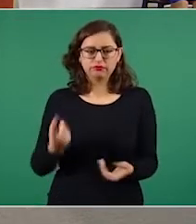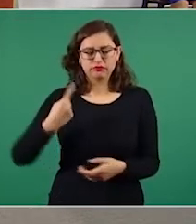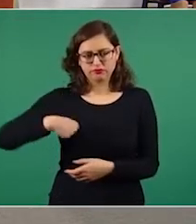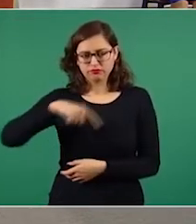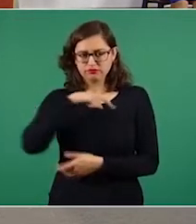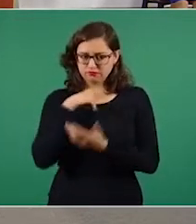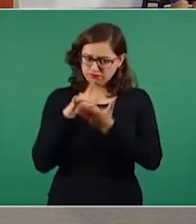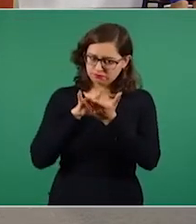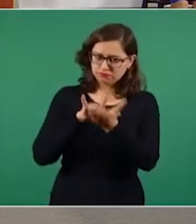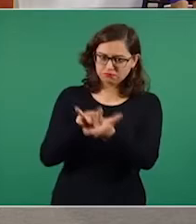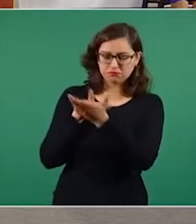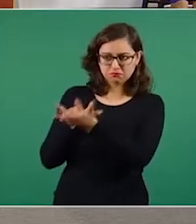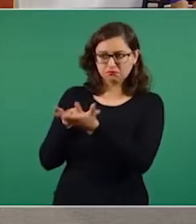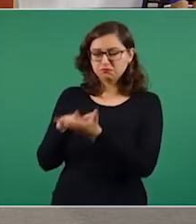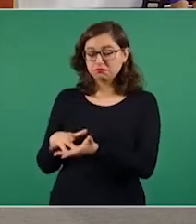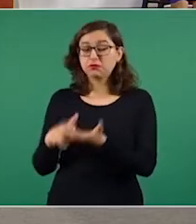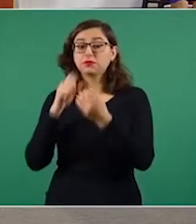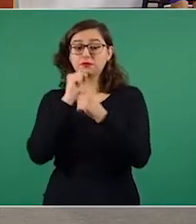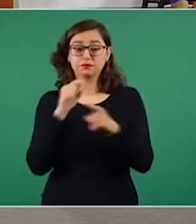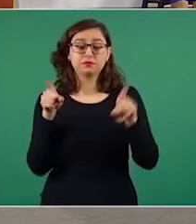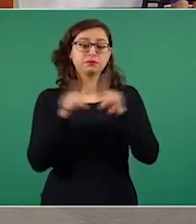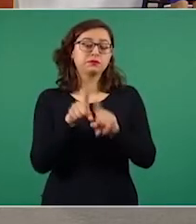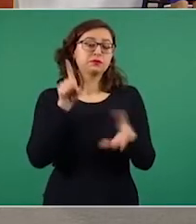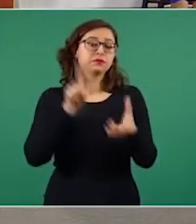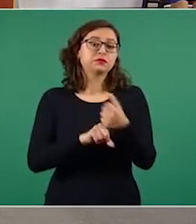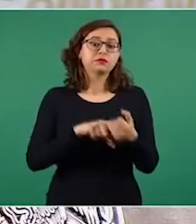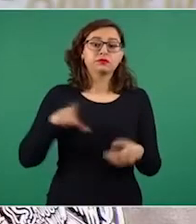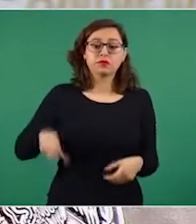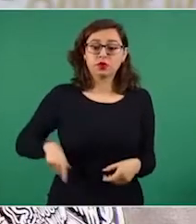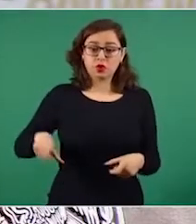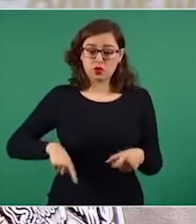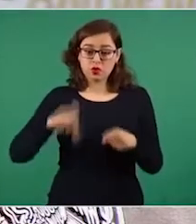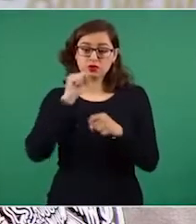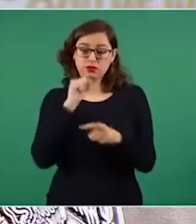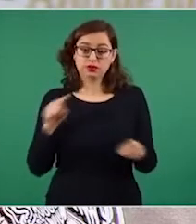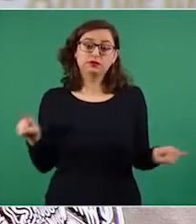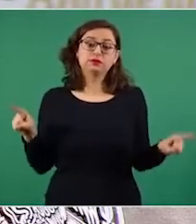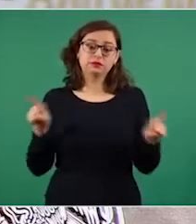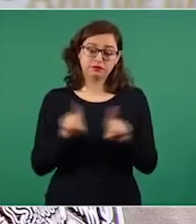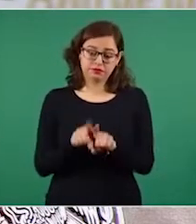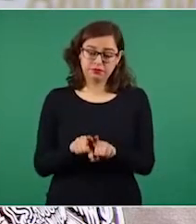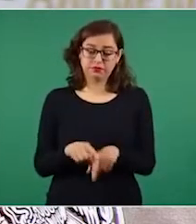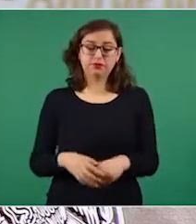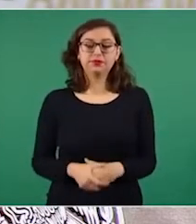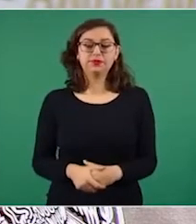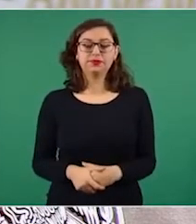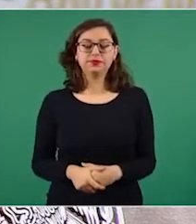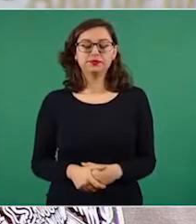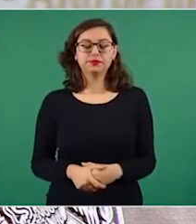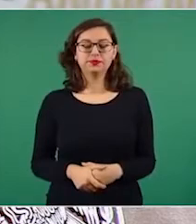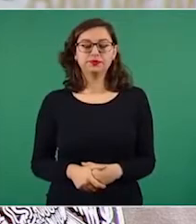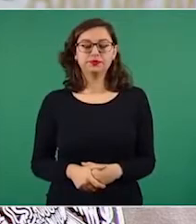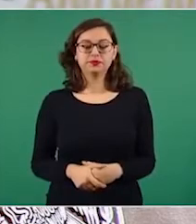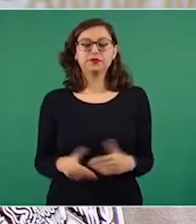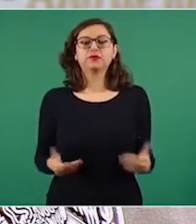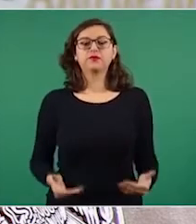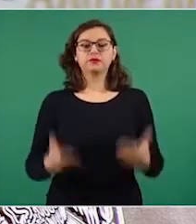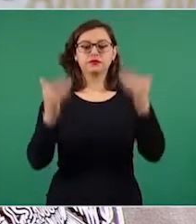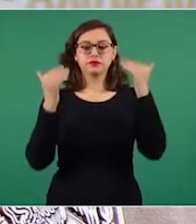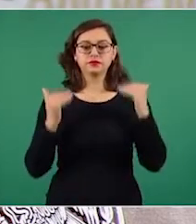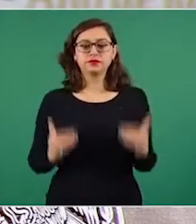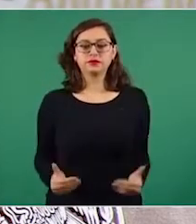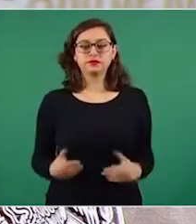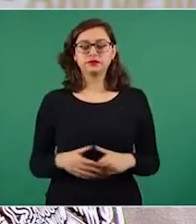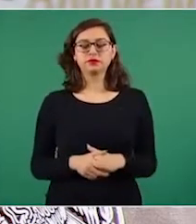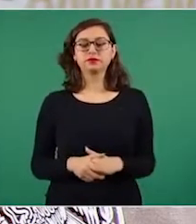a funcionarios del gobierno que también han sufrido este tipo de vigilancia ilegal. Ahora vamos a pasar